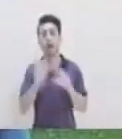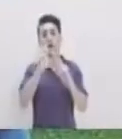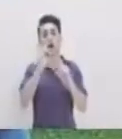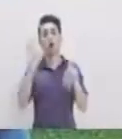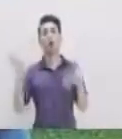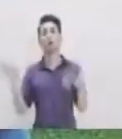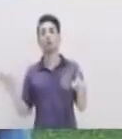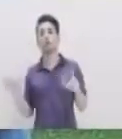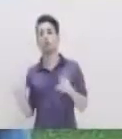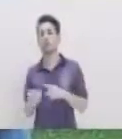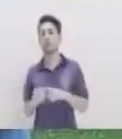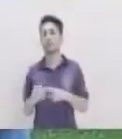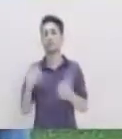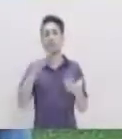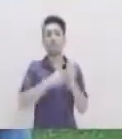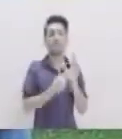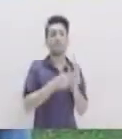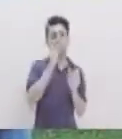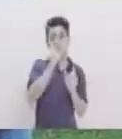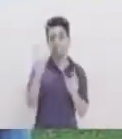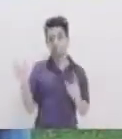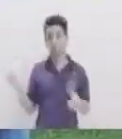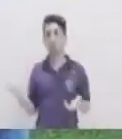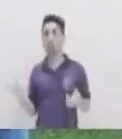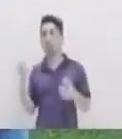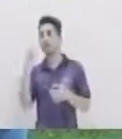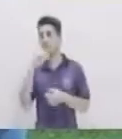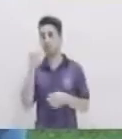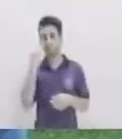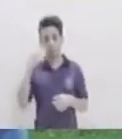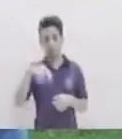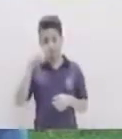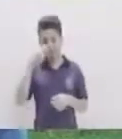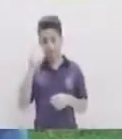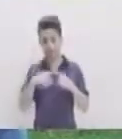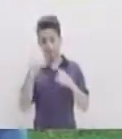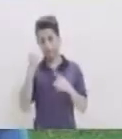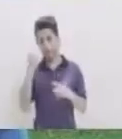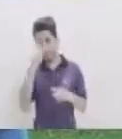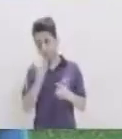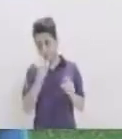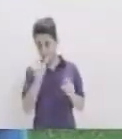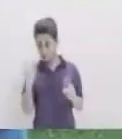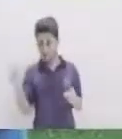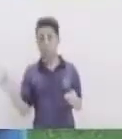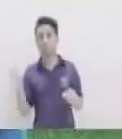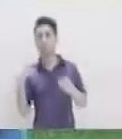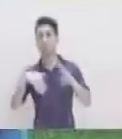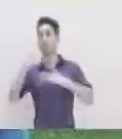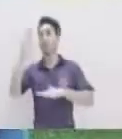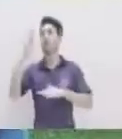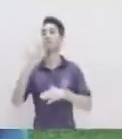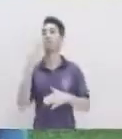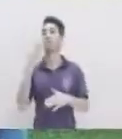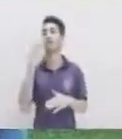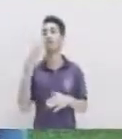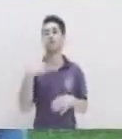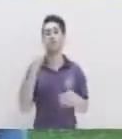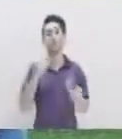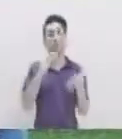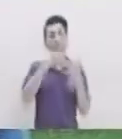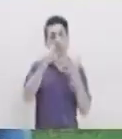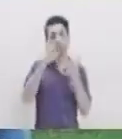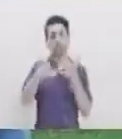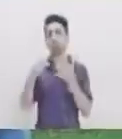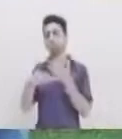oraciones Semánticamente Sintácticamente ¿Verdad? Creo que entra en juego También todo este tema Para que tengamos Mayor facilidad Al momento